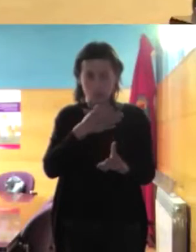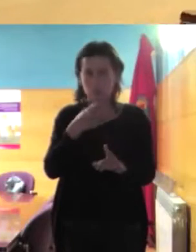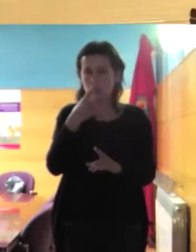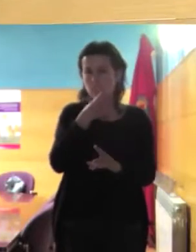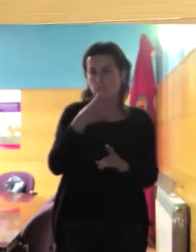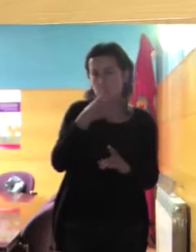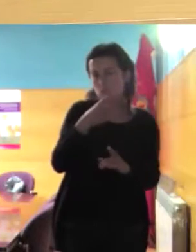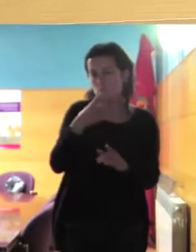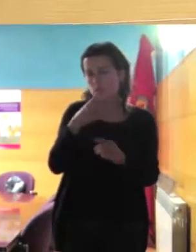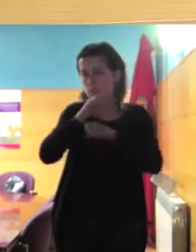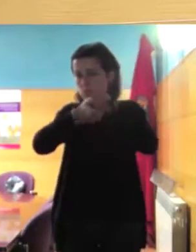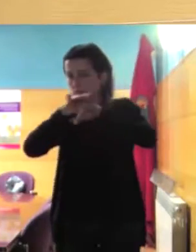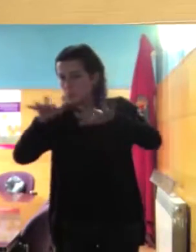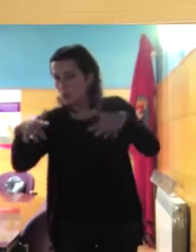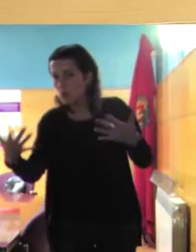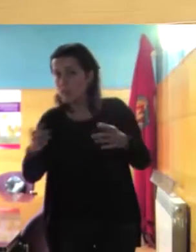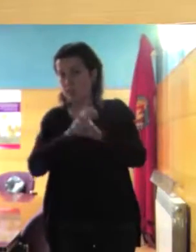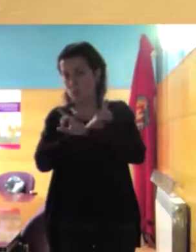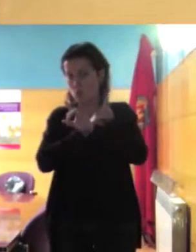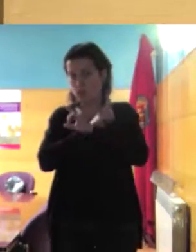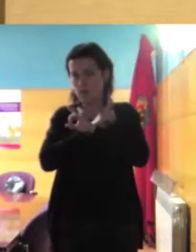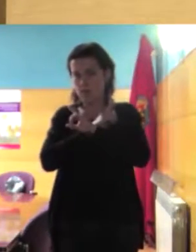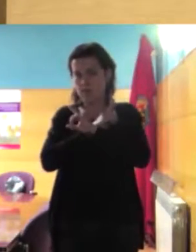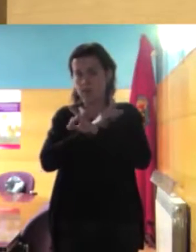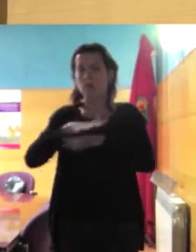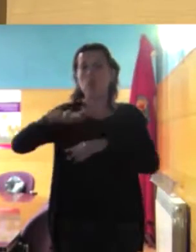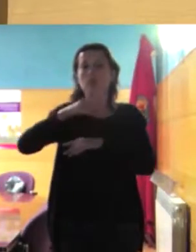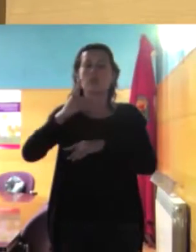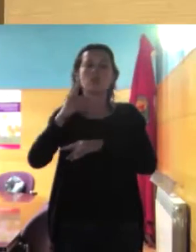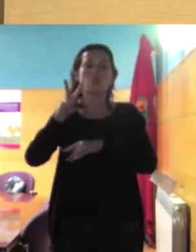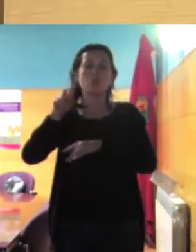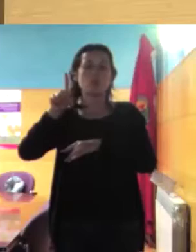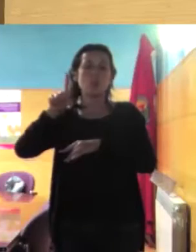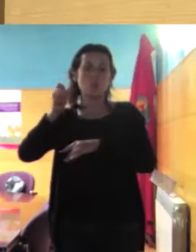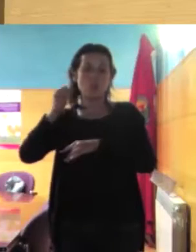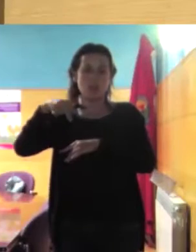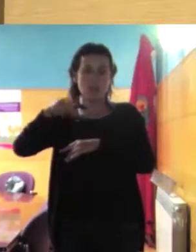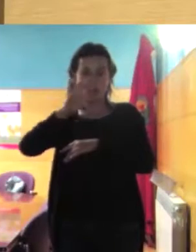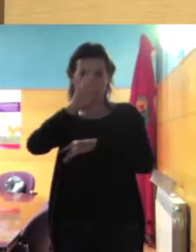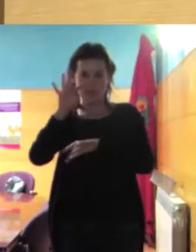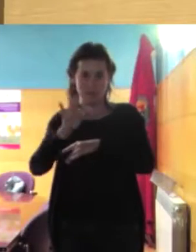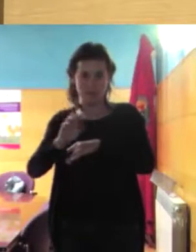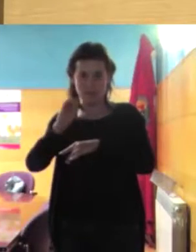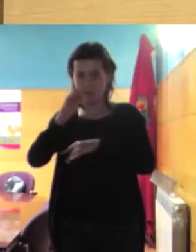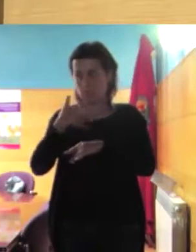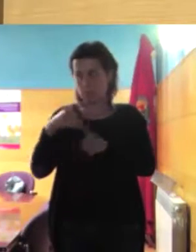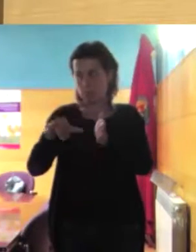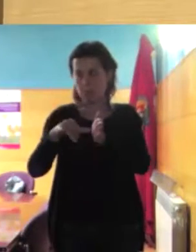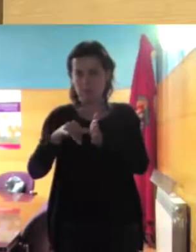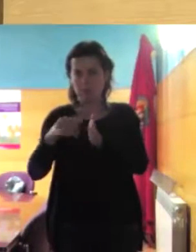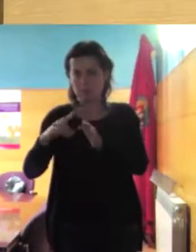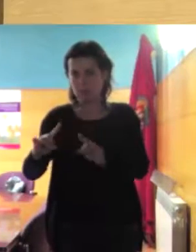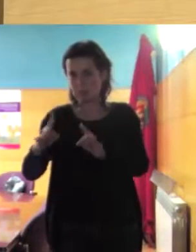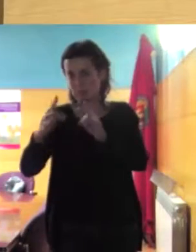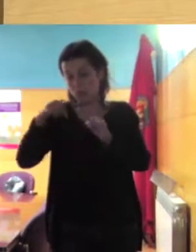el 9 de noviembre y va a ser en Tulanchi bueno pues estamos aquí a cabo que pues este es el primero y dando las